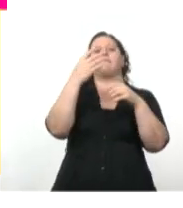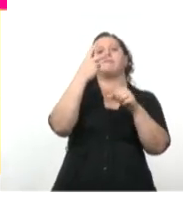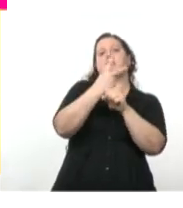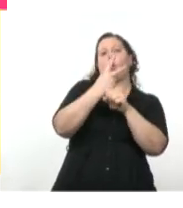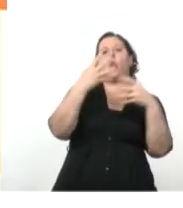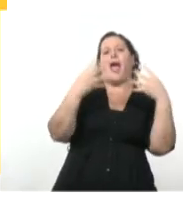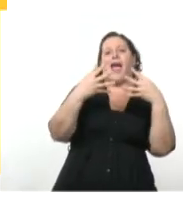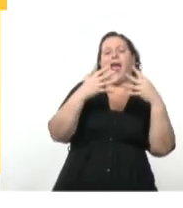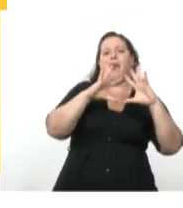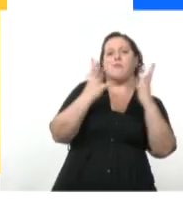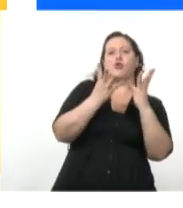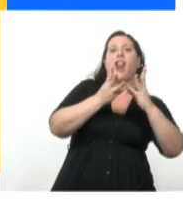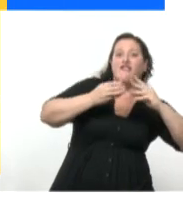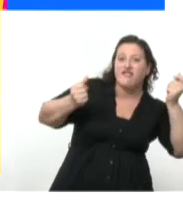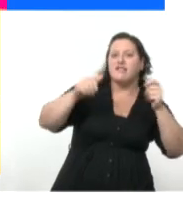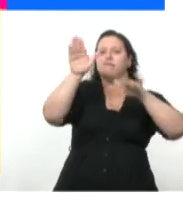1944.